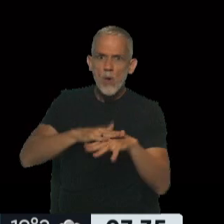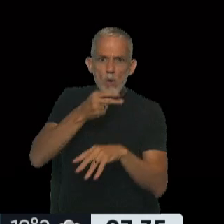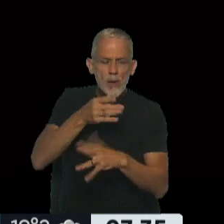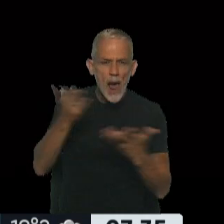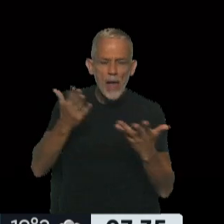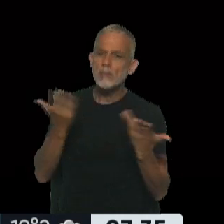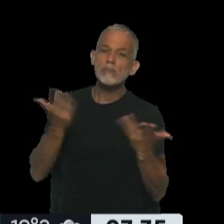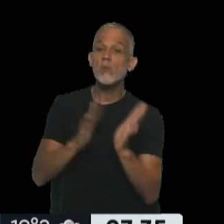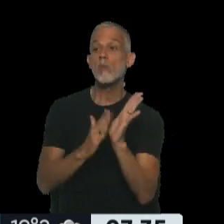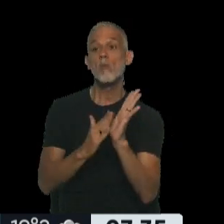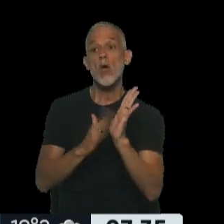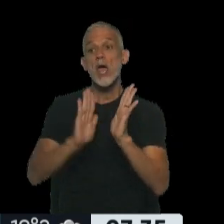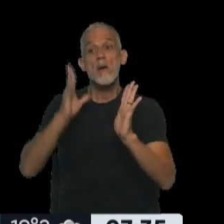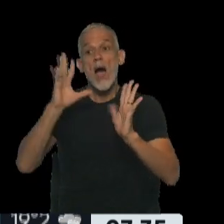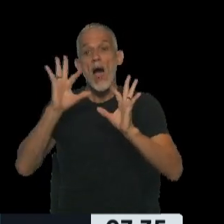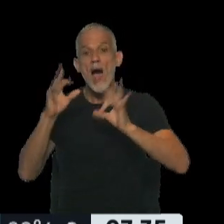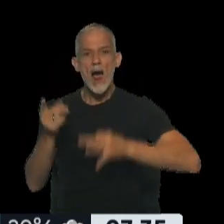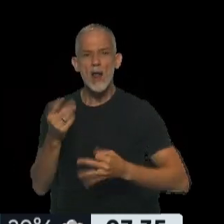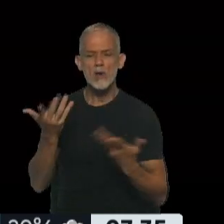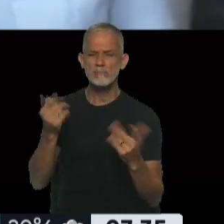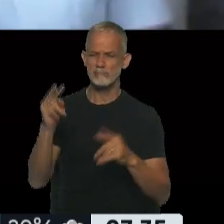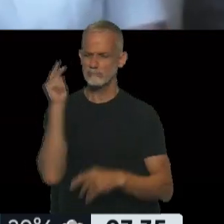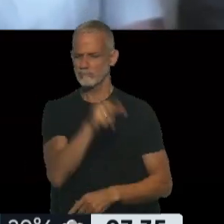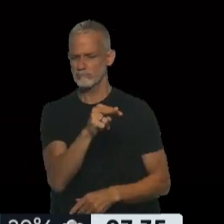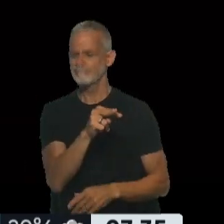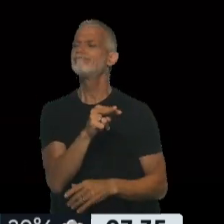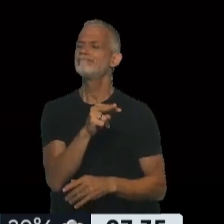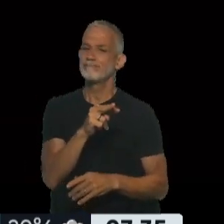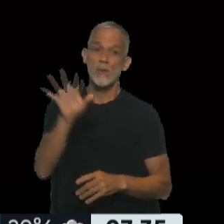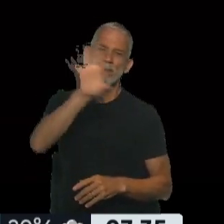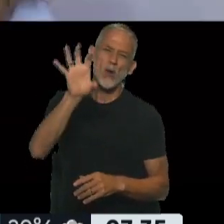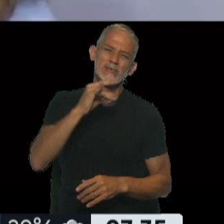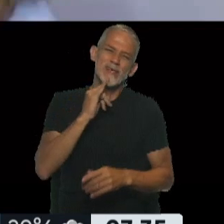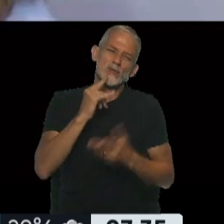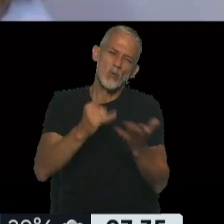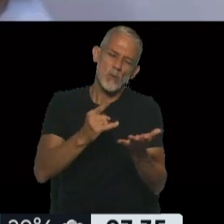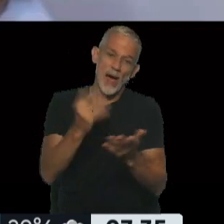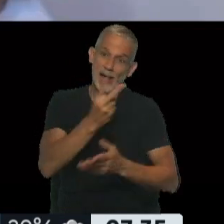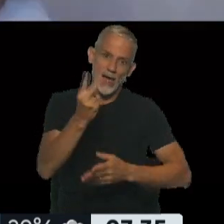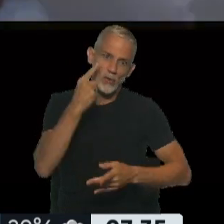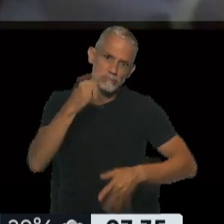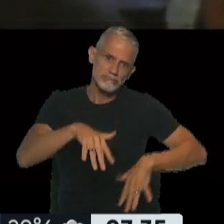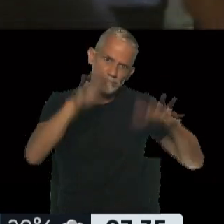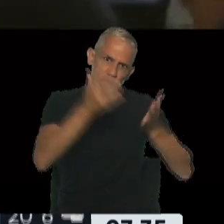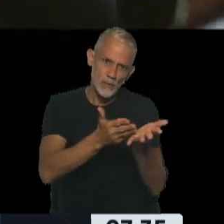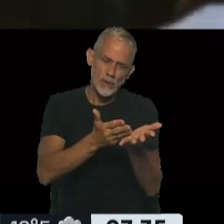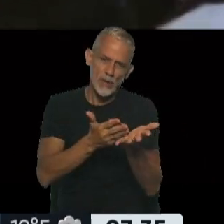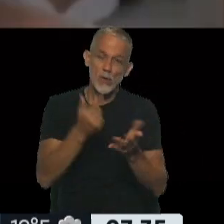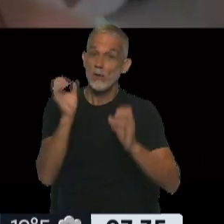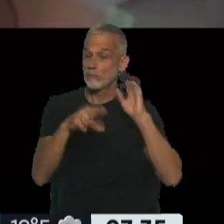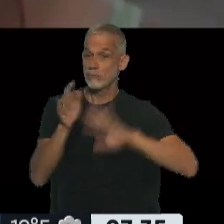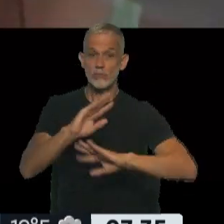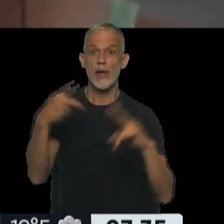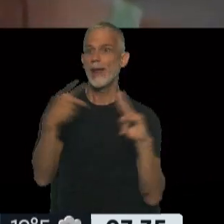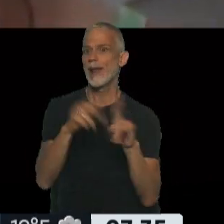pero por pruebas circunstanciales y una mirada social, todo esto pasaba en la provincia de Tucumán, donde ellas siempre vivieron. Muy crítica por ser